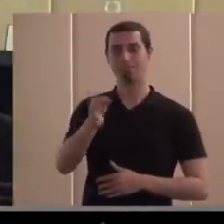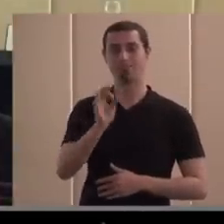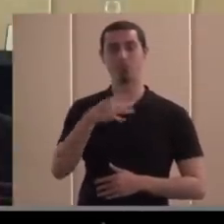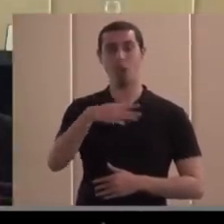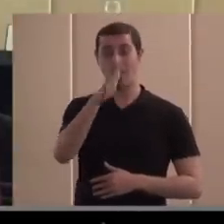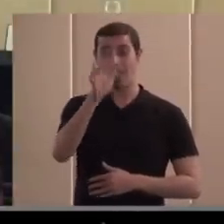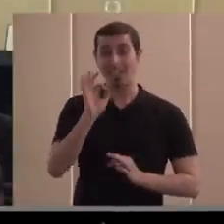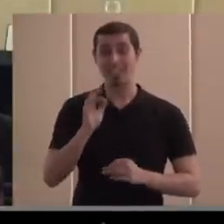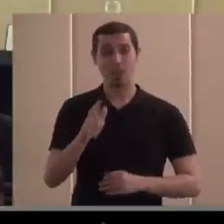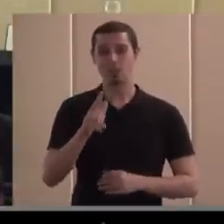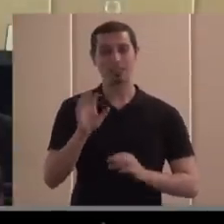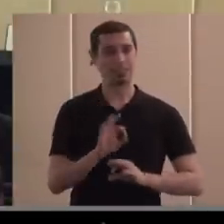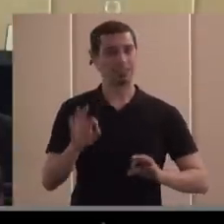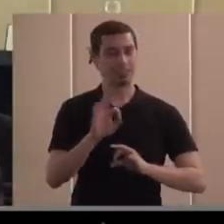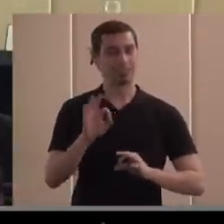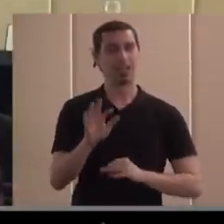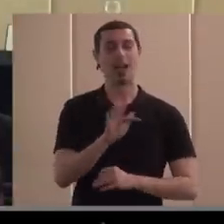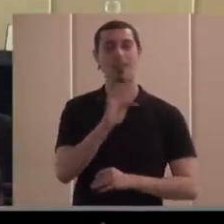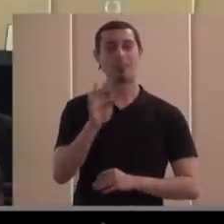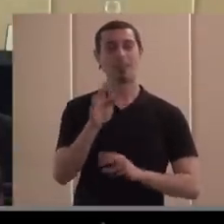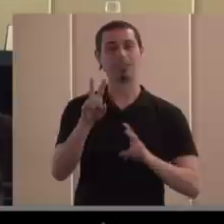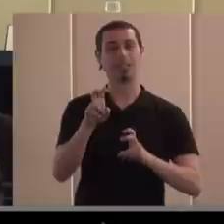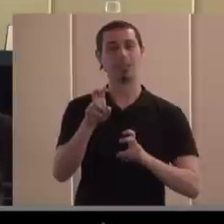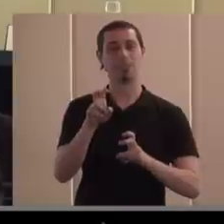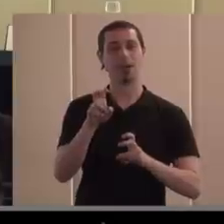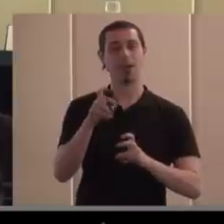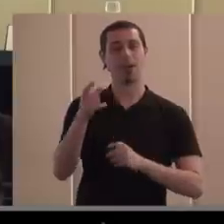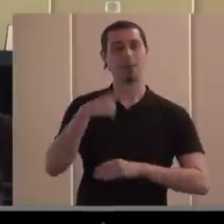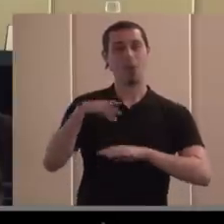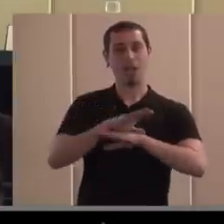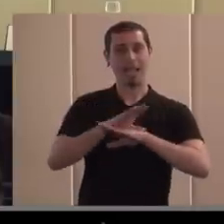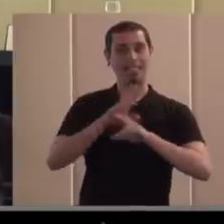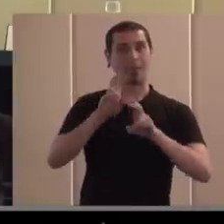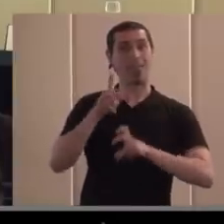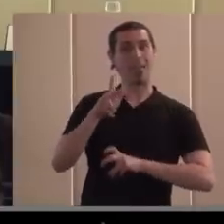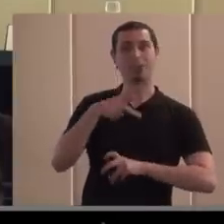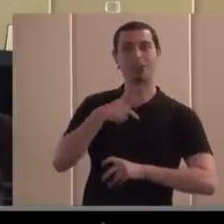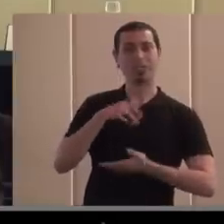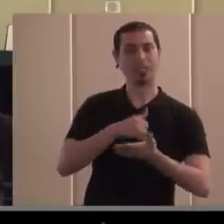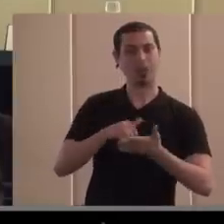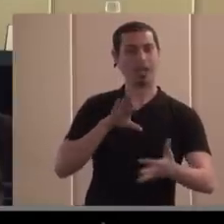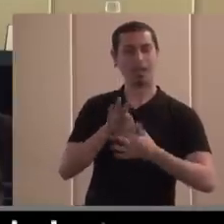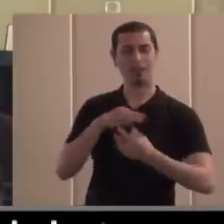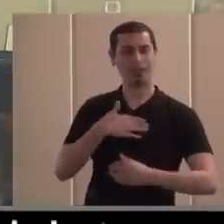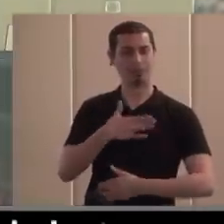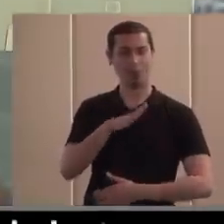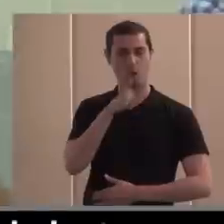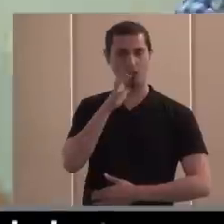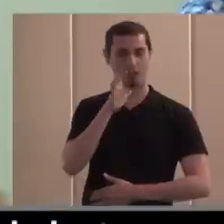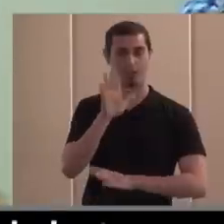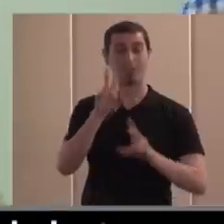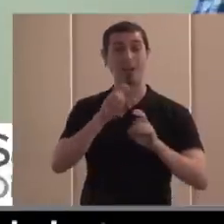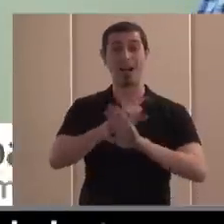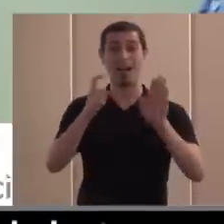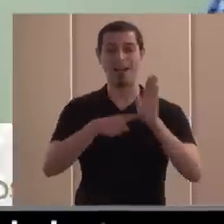licenciada en Derecho y además es que las asignaturas de Derecho en la carrera se me daban fatal. O sea, el tema de las leyes